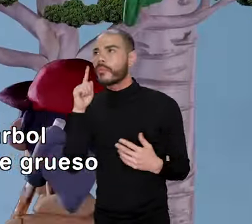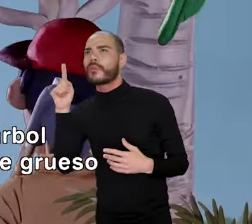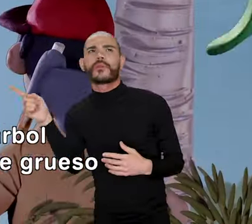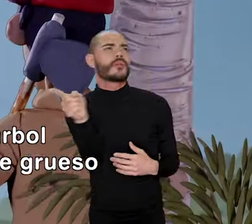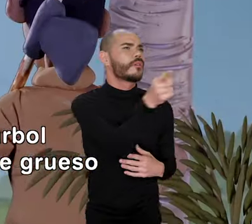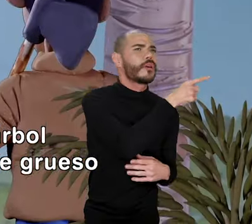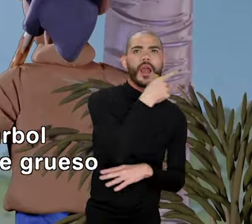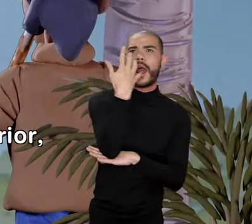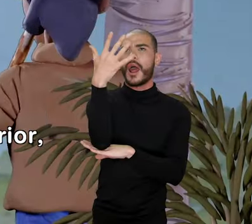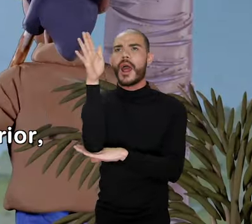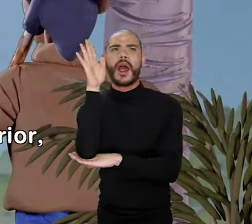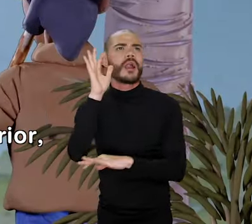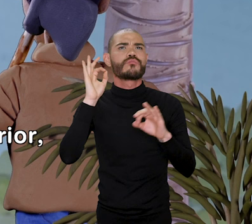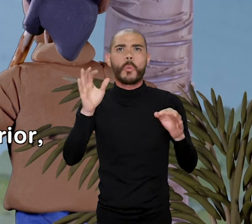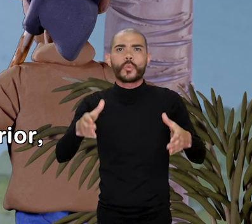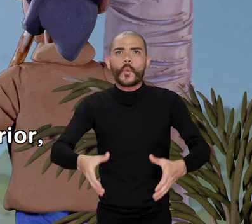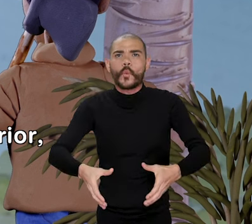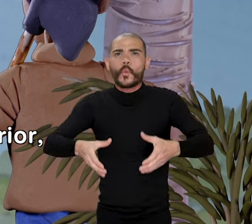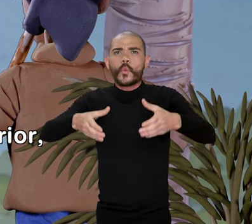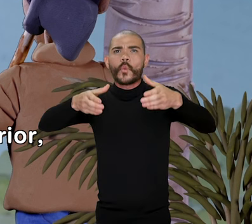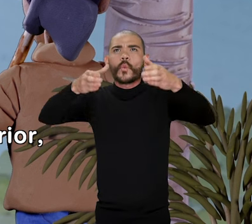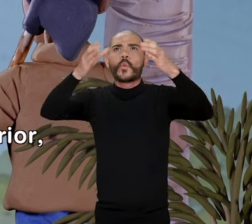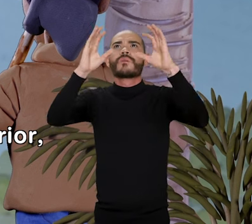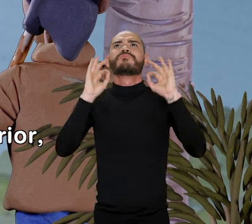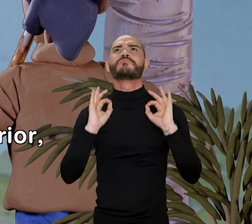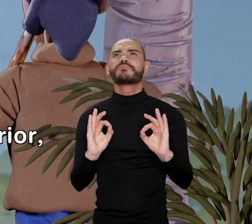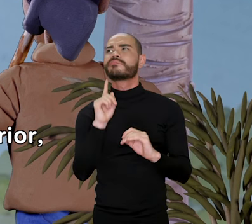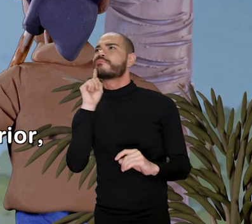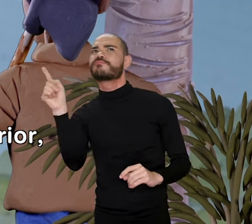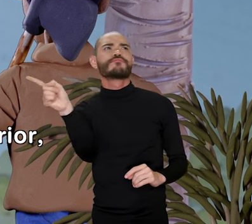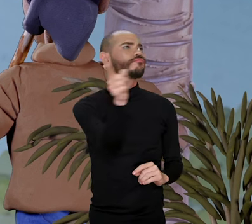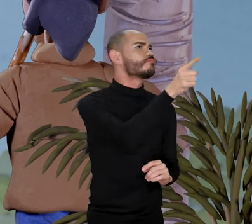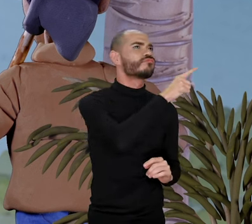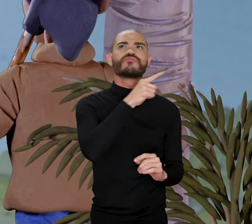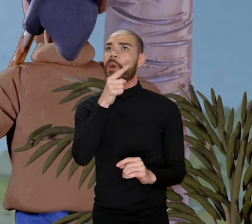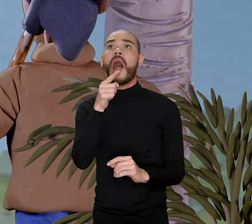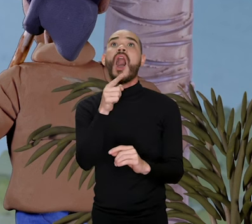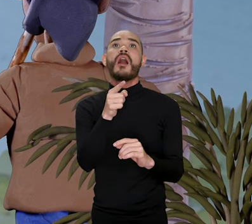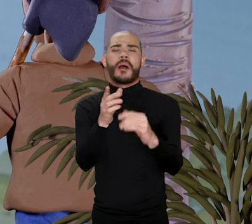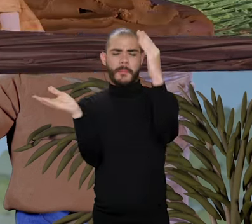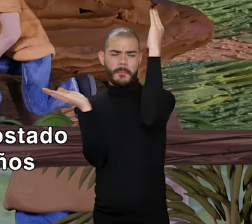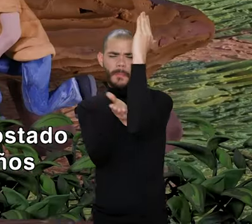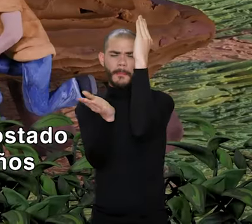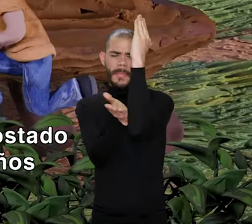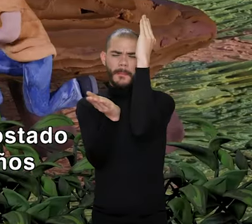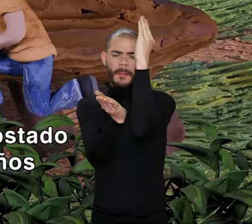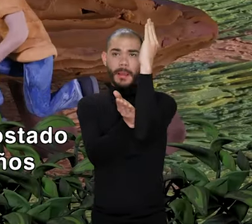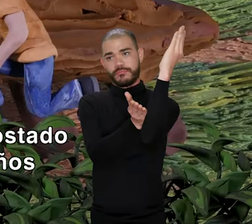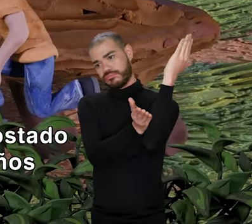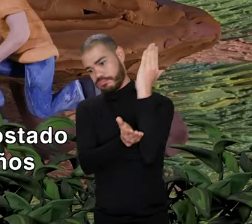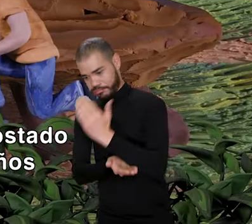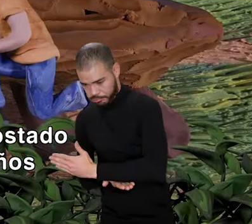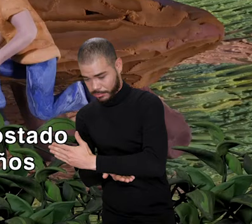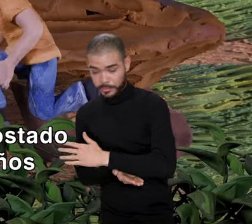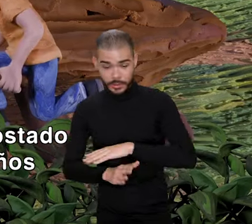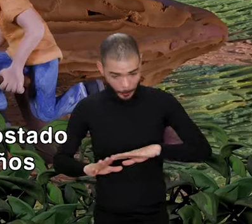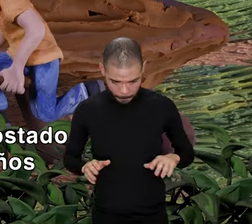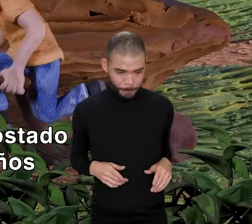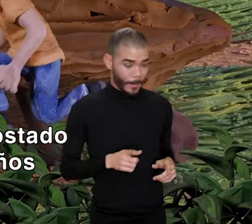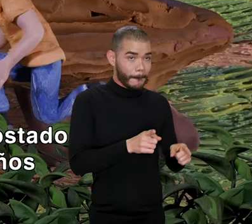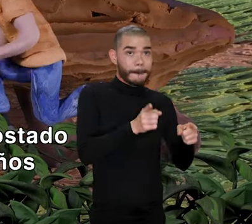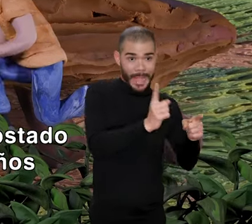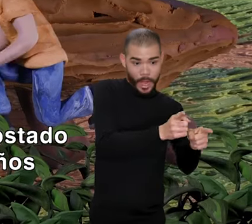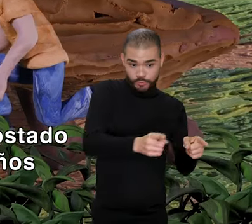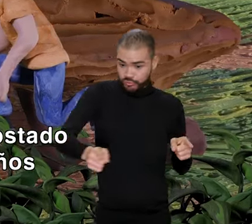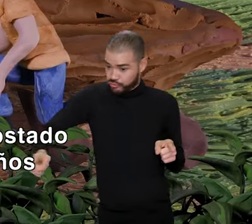suficientemente grueso que una vez tallado su interior tenga buena capacidad. Tras cortarlo, el tronco es